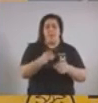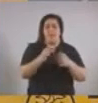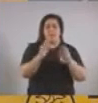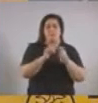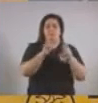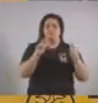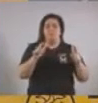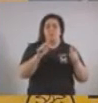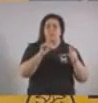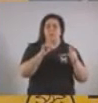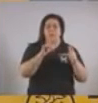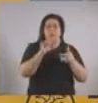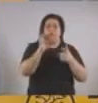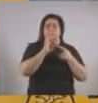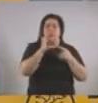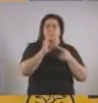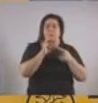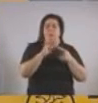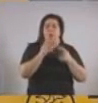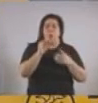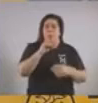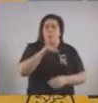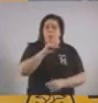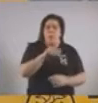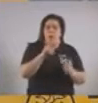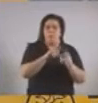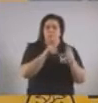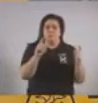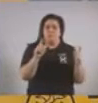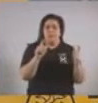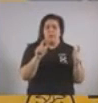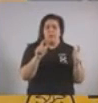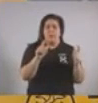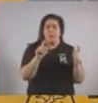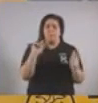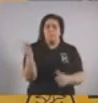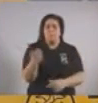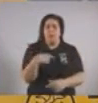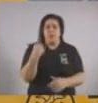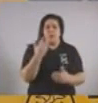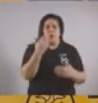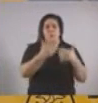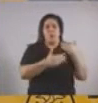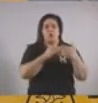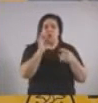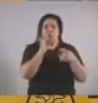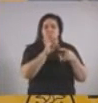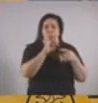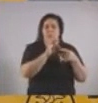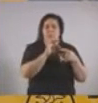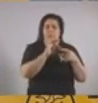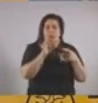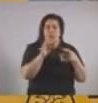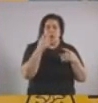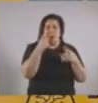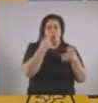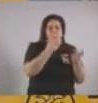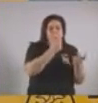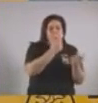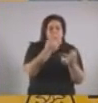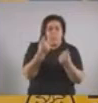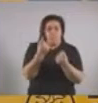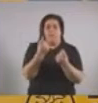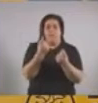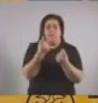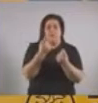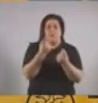fortaleciendo los testeos. Para nosotros, todo el proceso de testeo, rastreo o seguimiento,